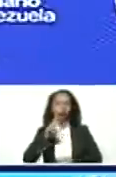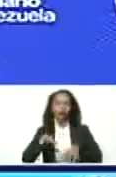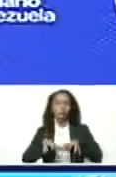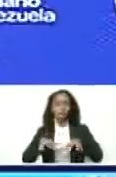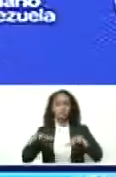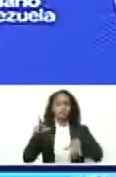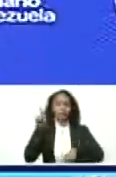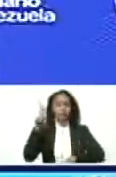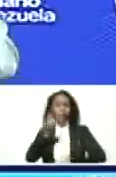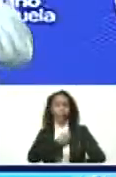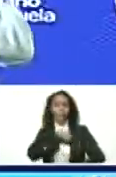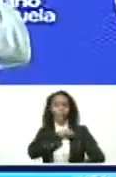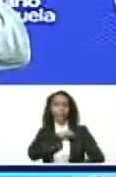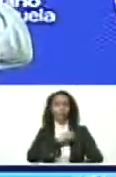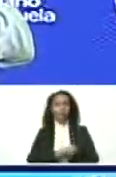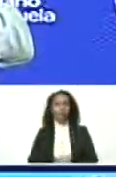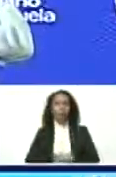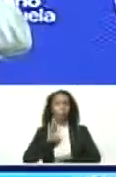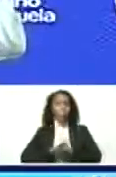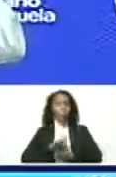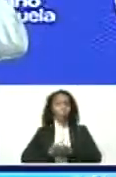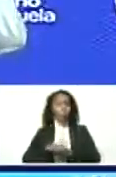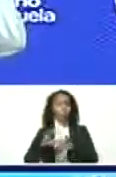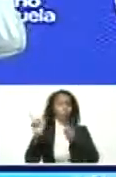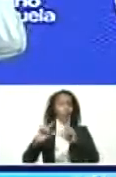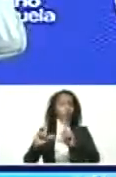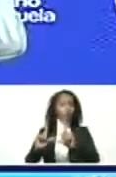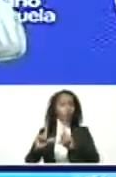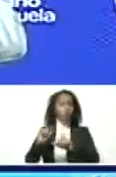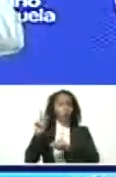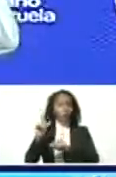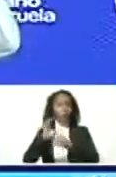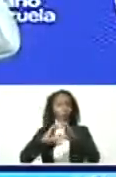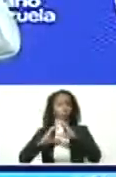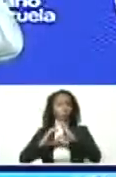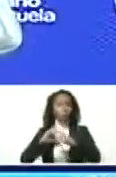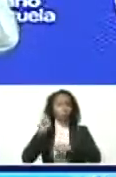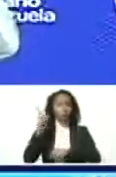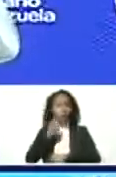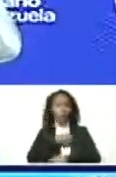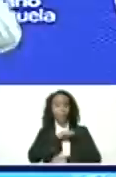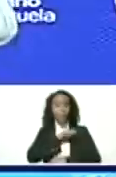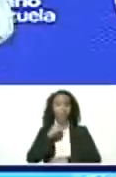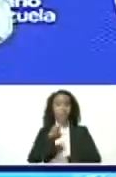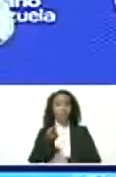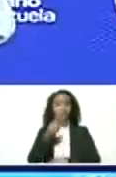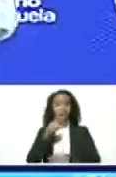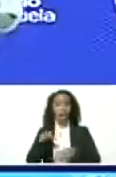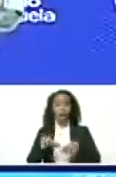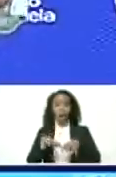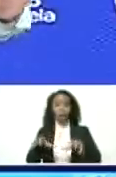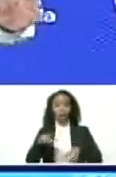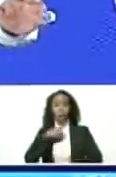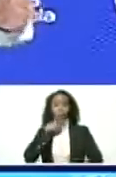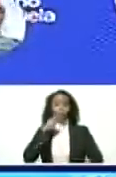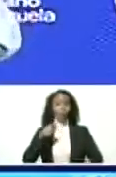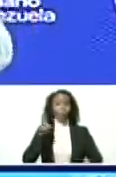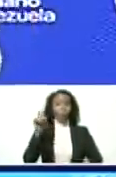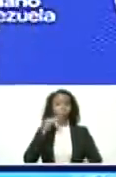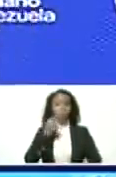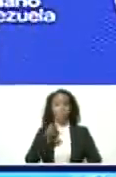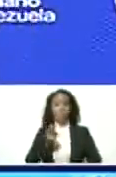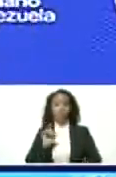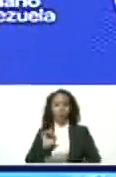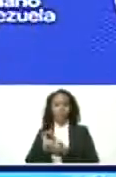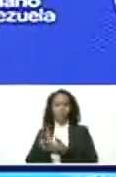de España? Porque hasta la prensa de centro izquierda de España llaman a los ricos rusos oligarcas.